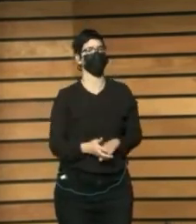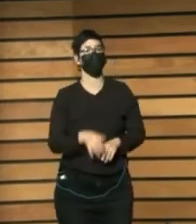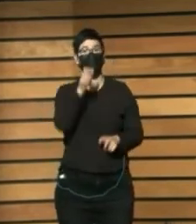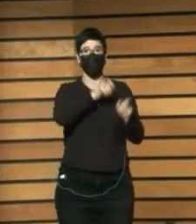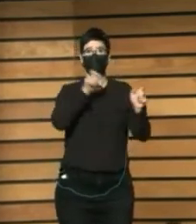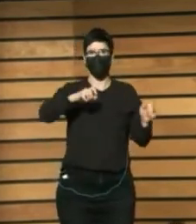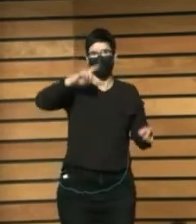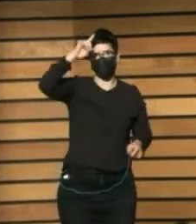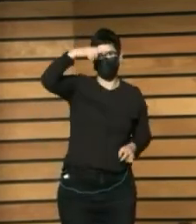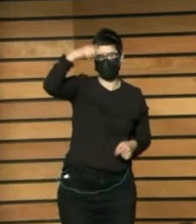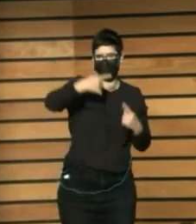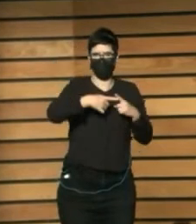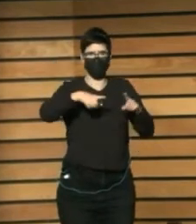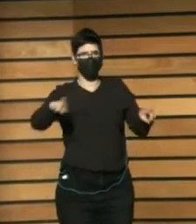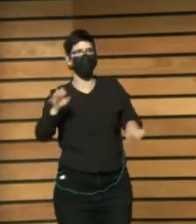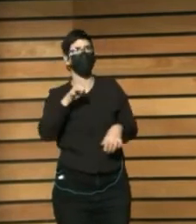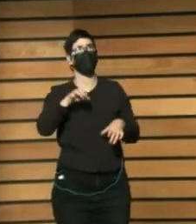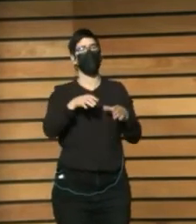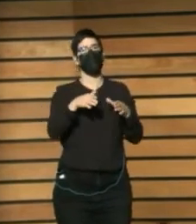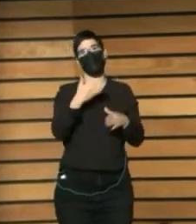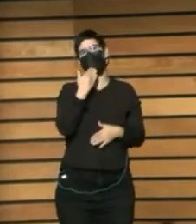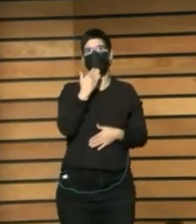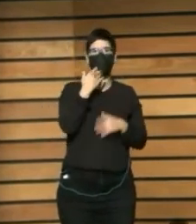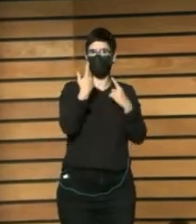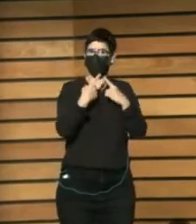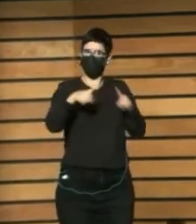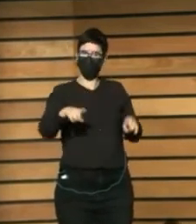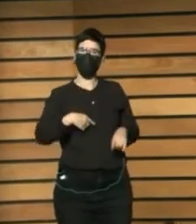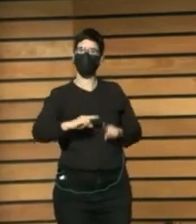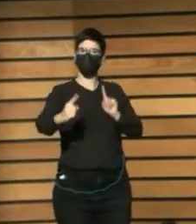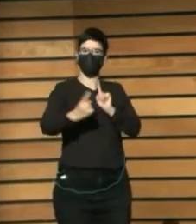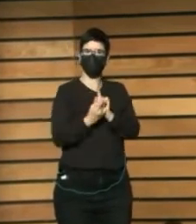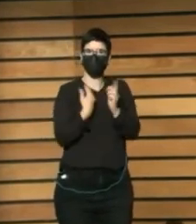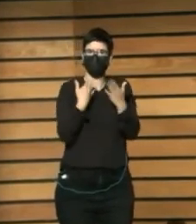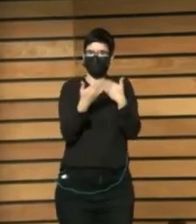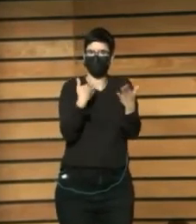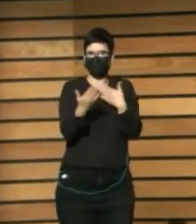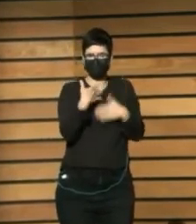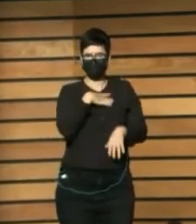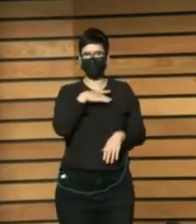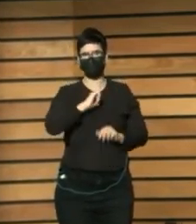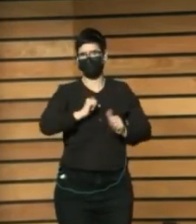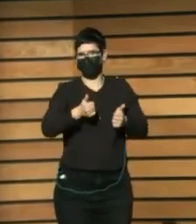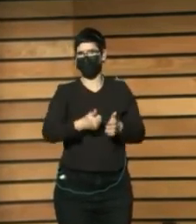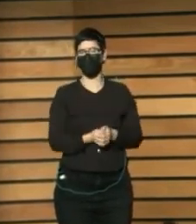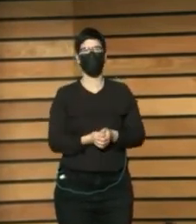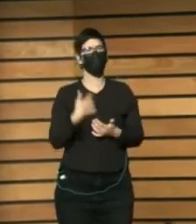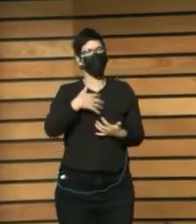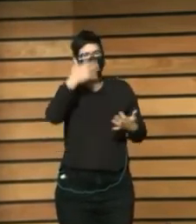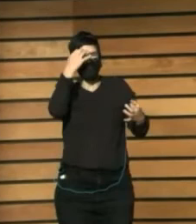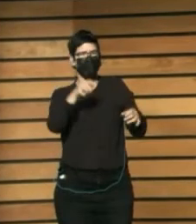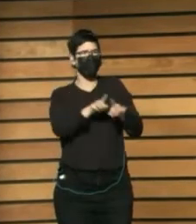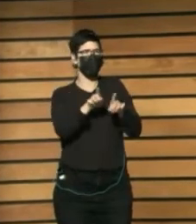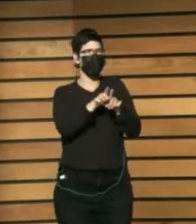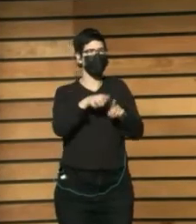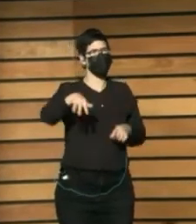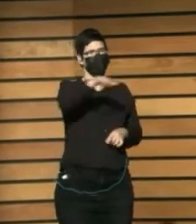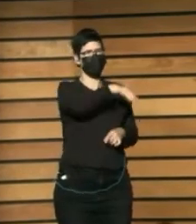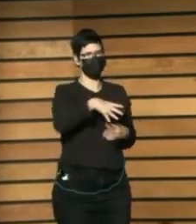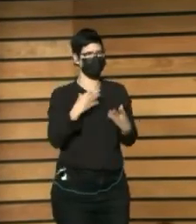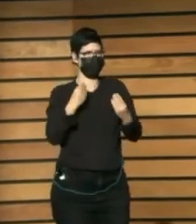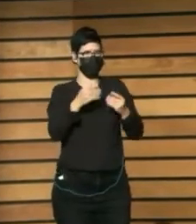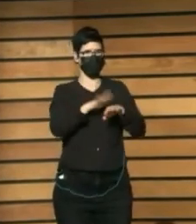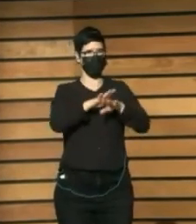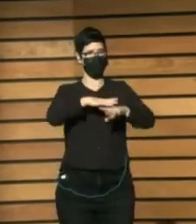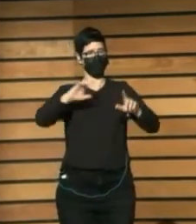Culturales De distintos grupos De edad Y creo Que no existen Muchos lugares Como esto De